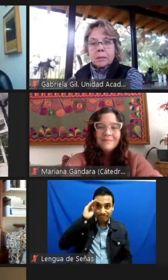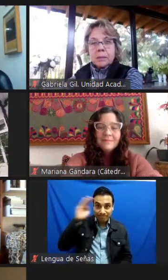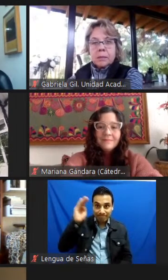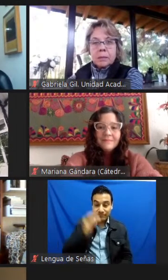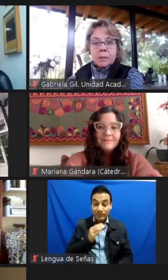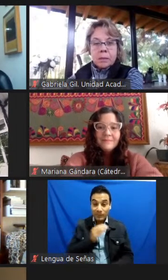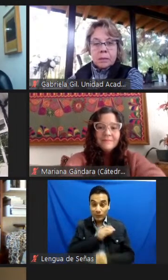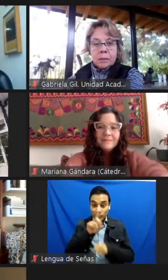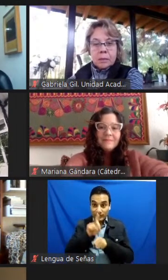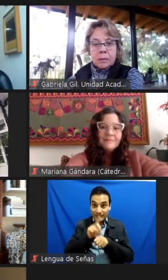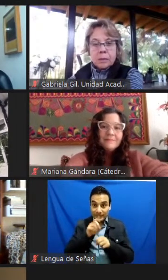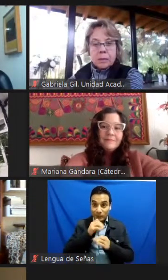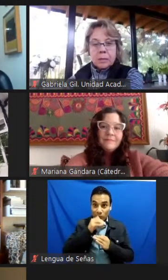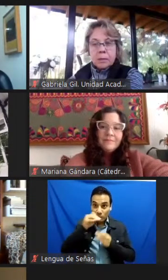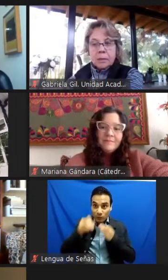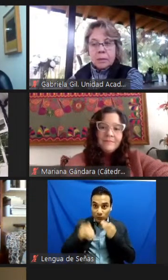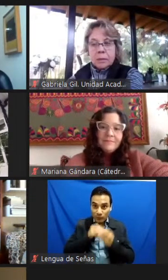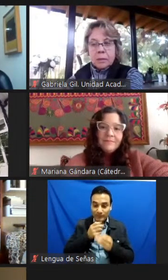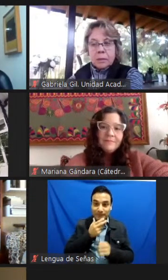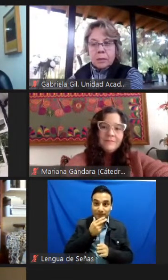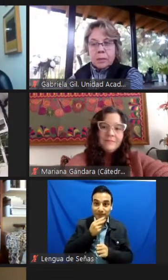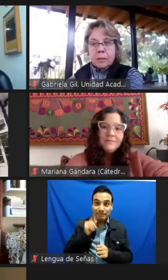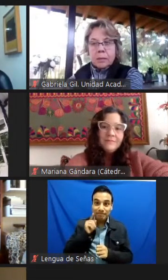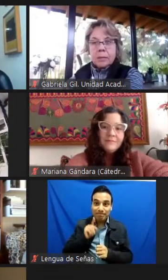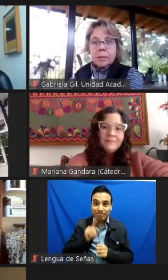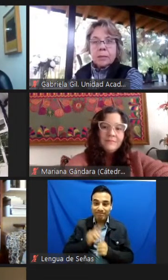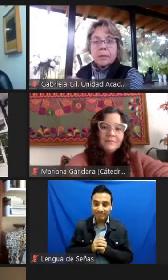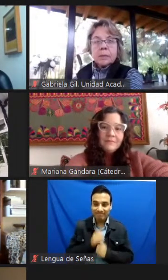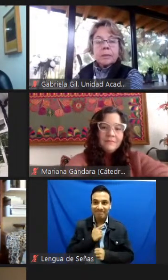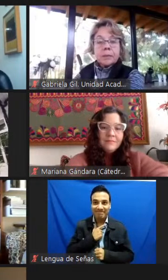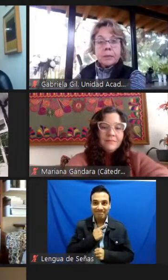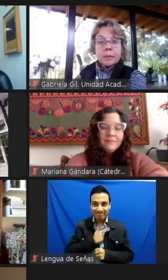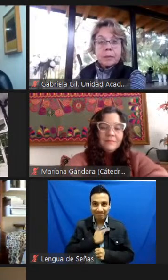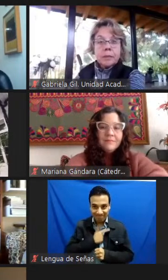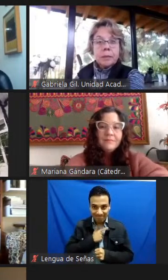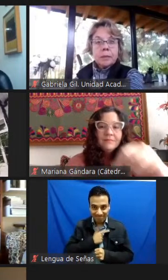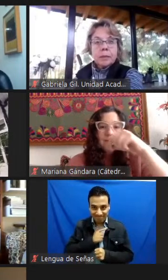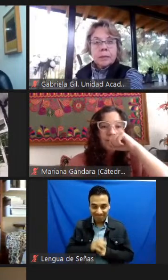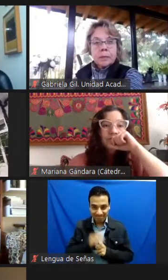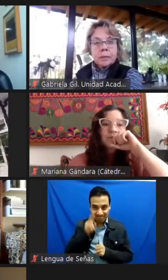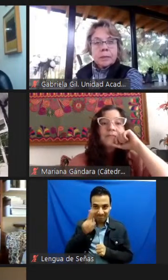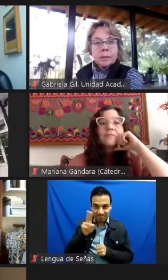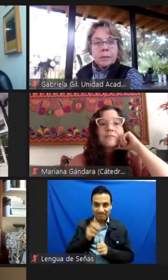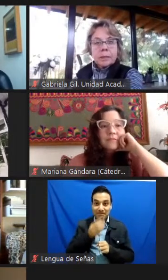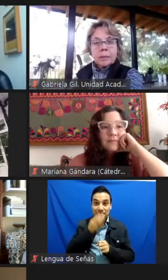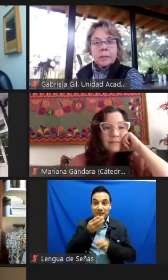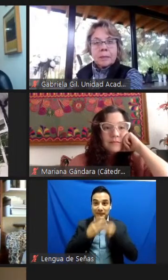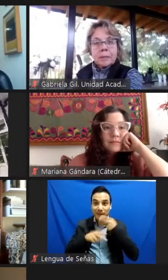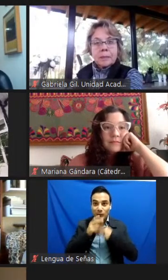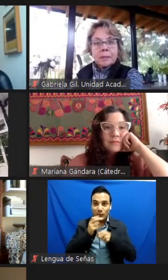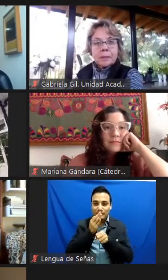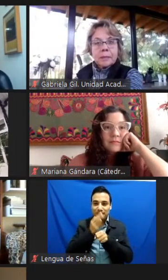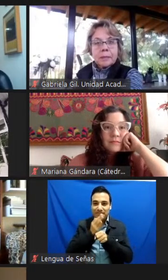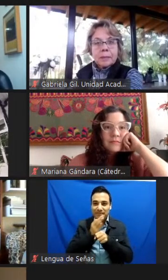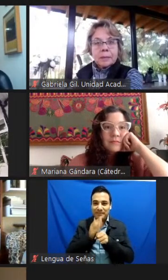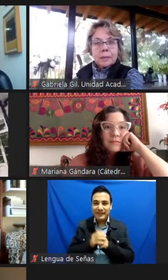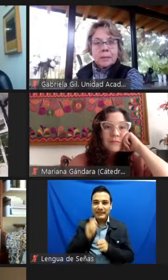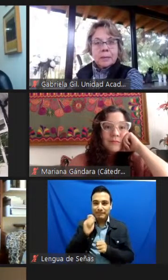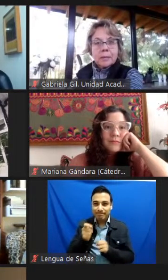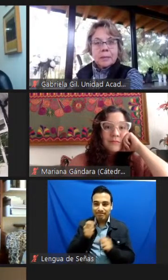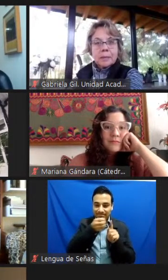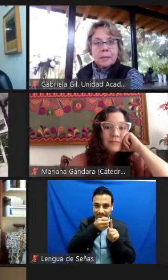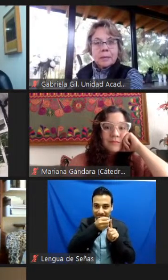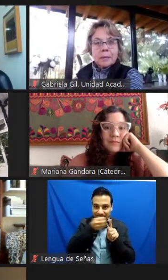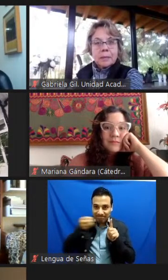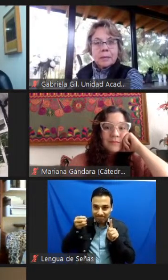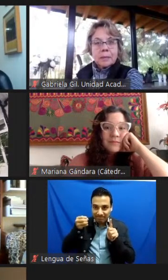todas y todos. Es un gusto que estemos aquí. Bienvenidos y bienvenidas a este, el protocolo de inauguración